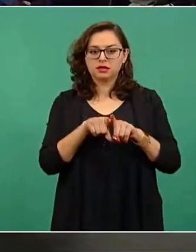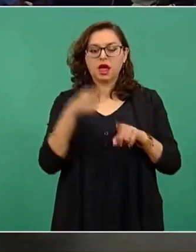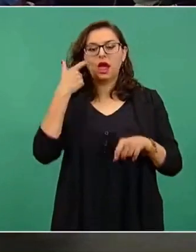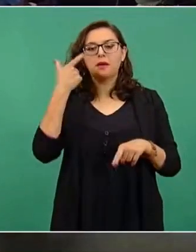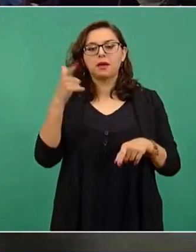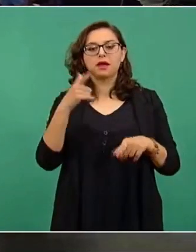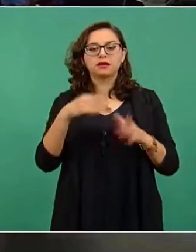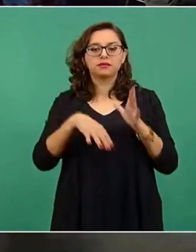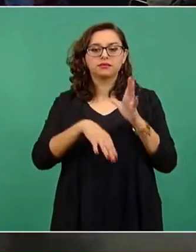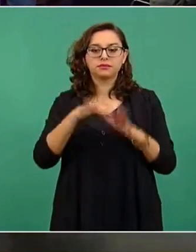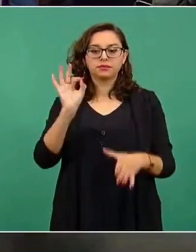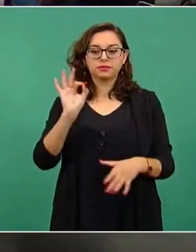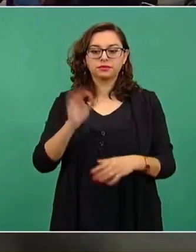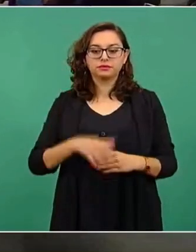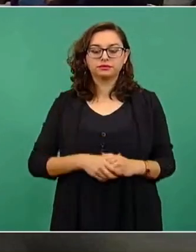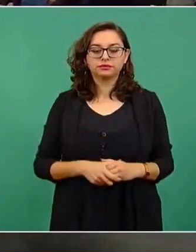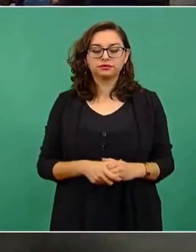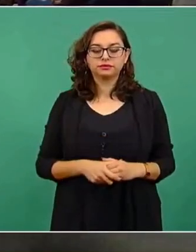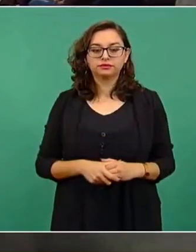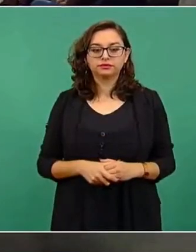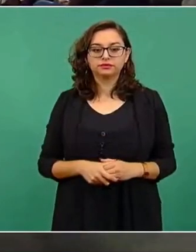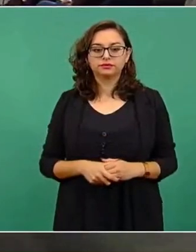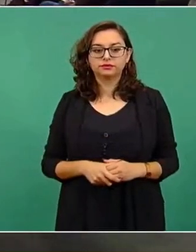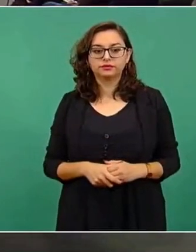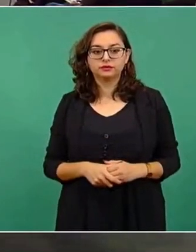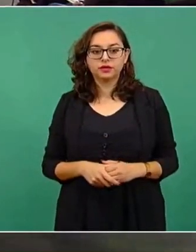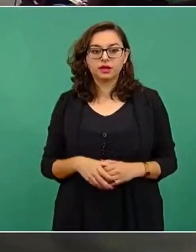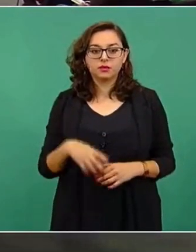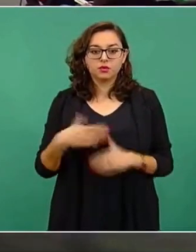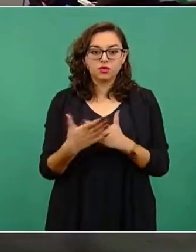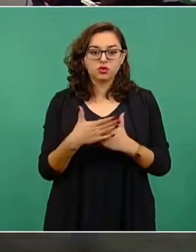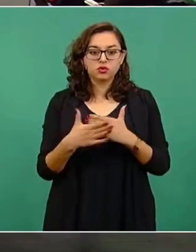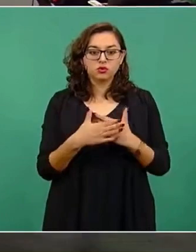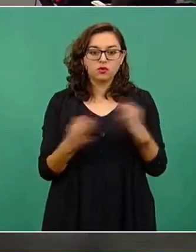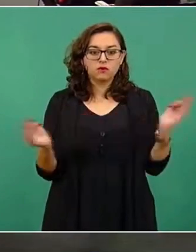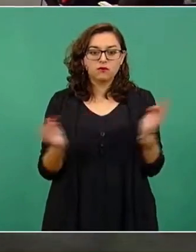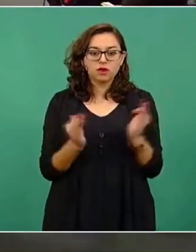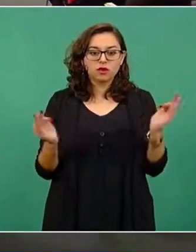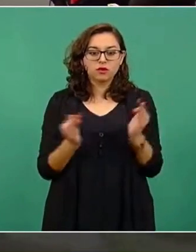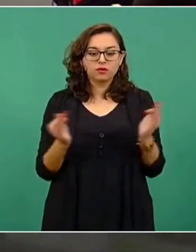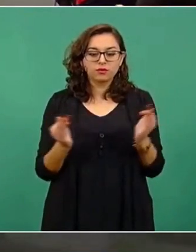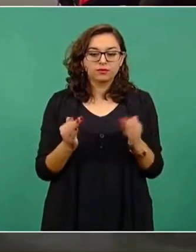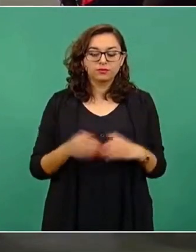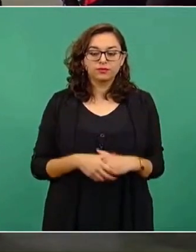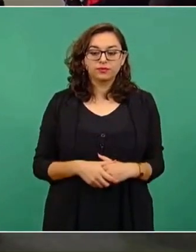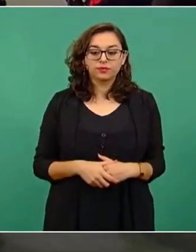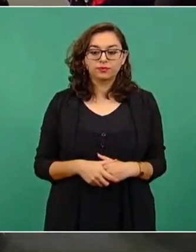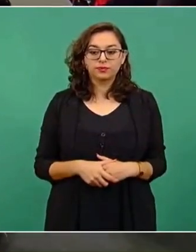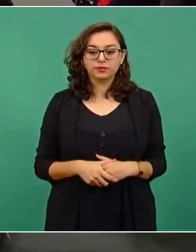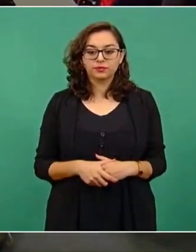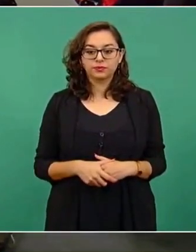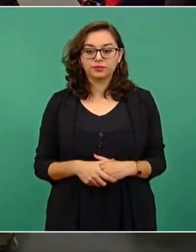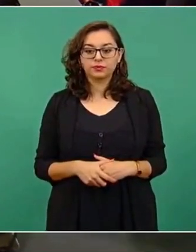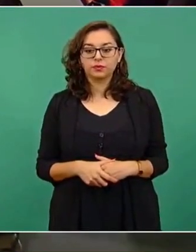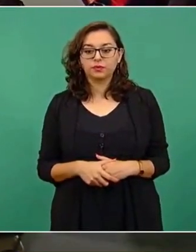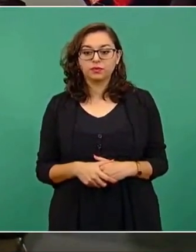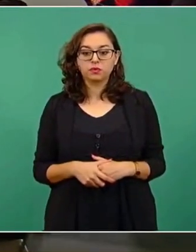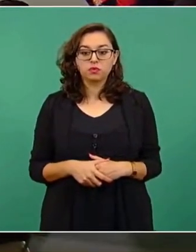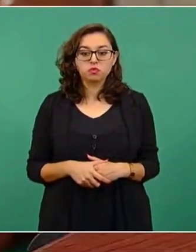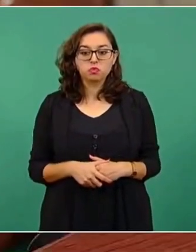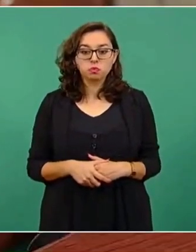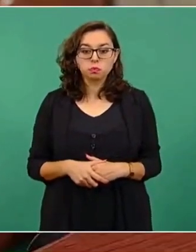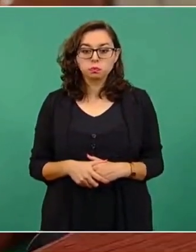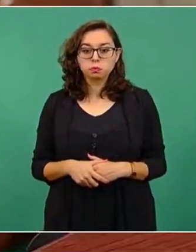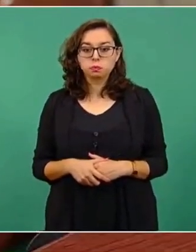No, es sobre frentes fríos, no está,